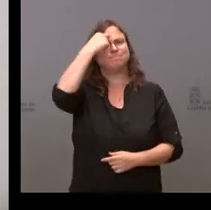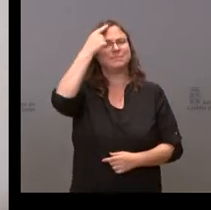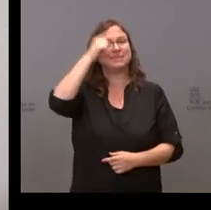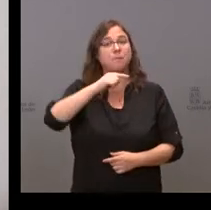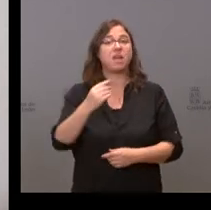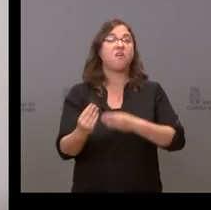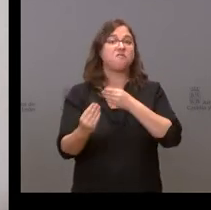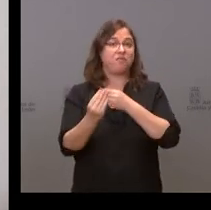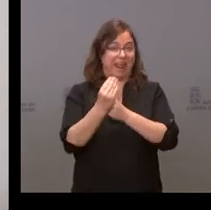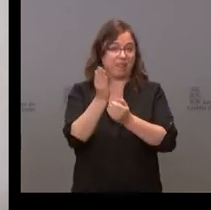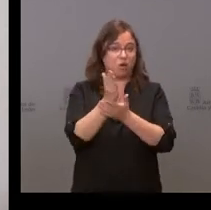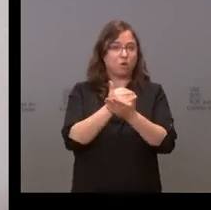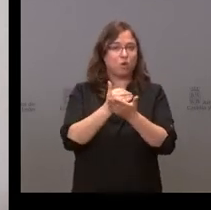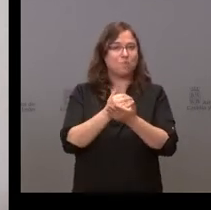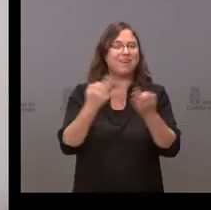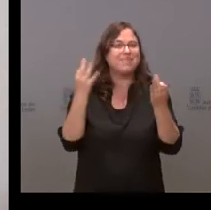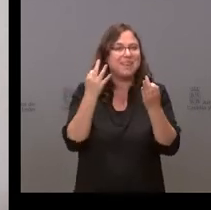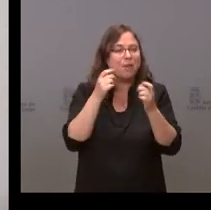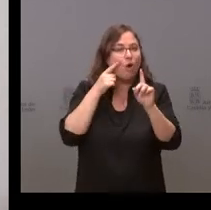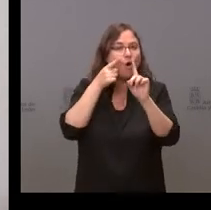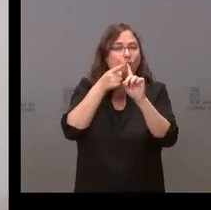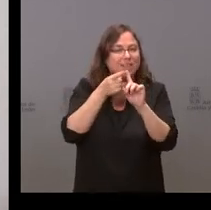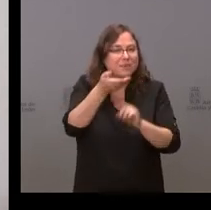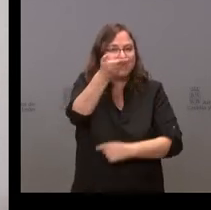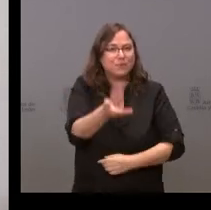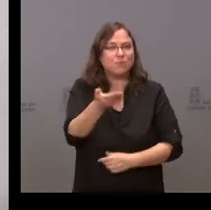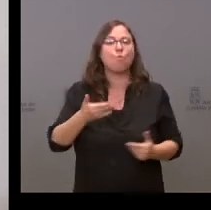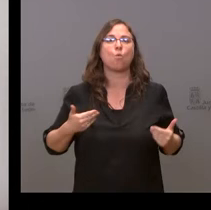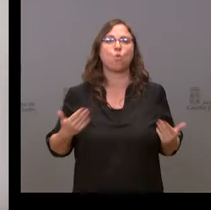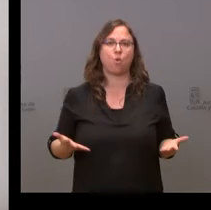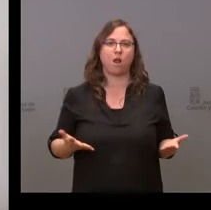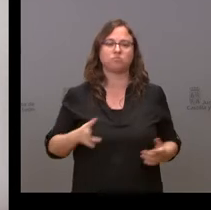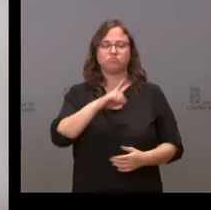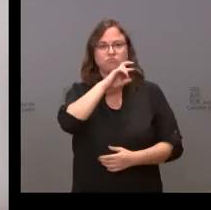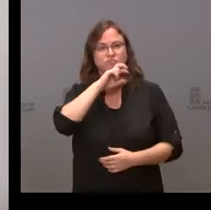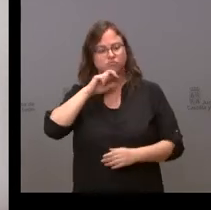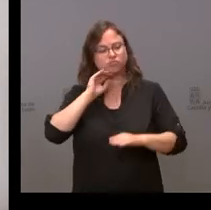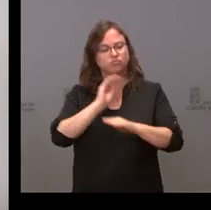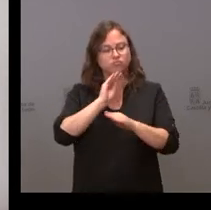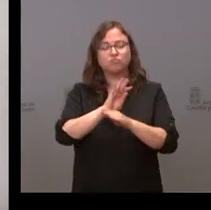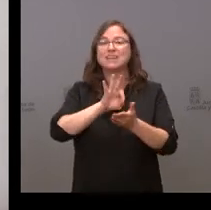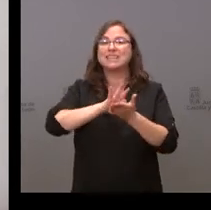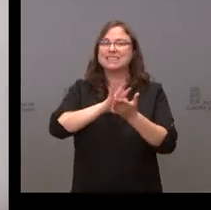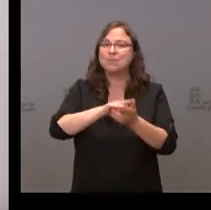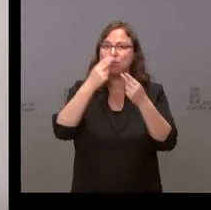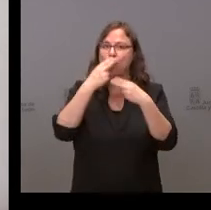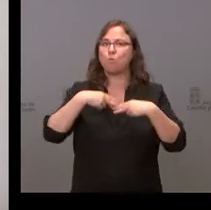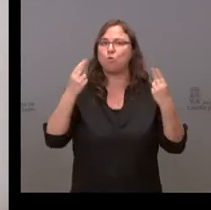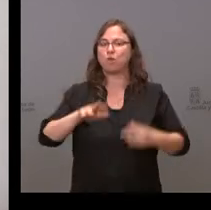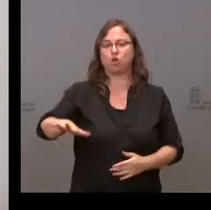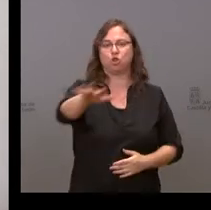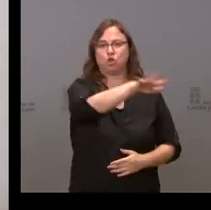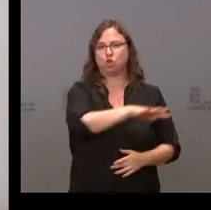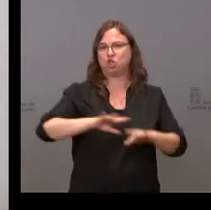financiación autonómica tiene como objetivo crucial el mantenimiento de los servicios públicos en todo el